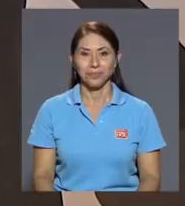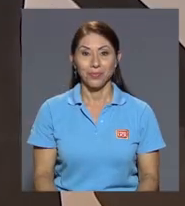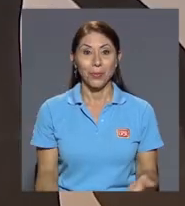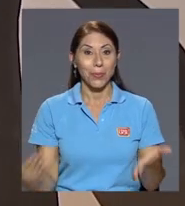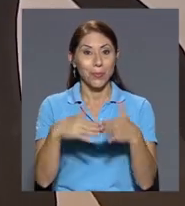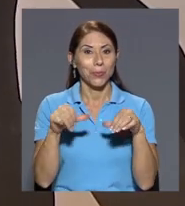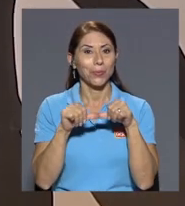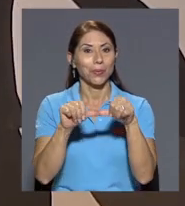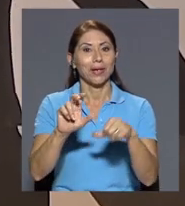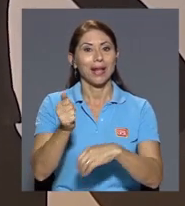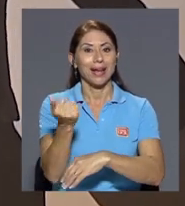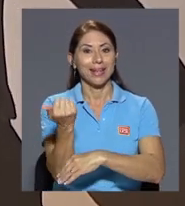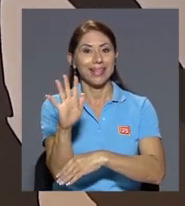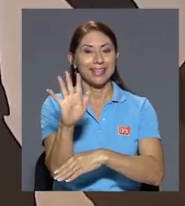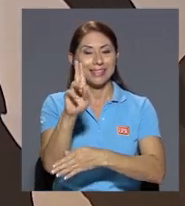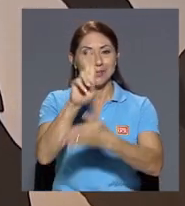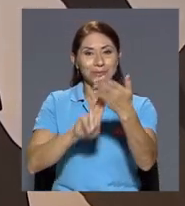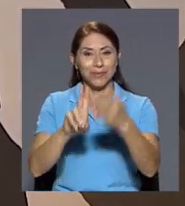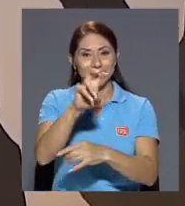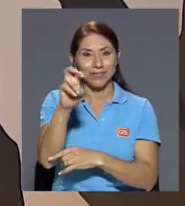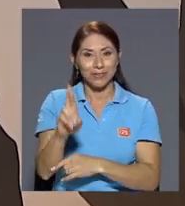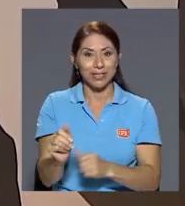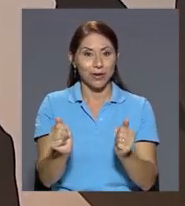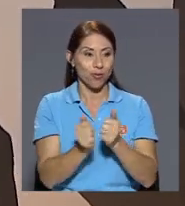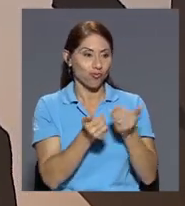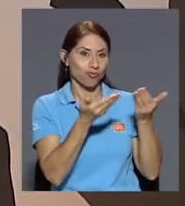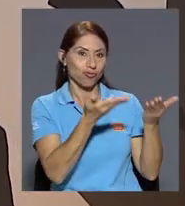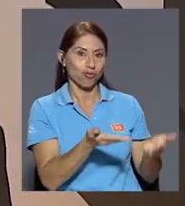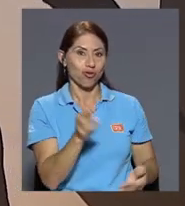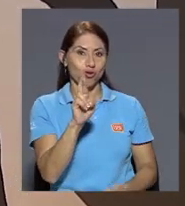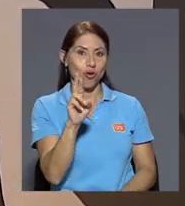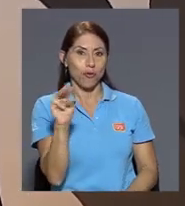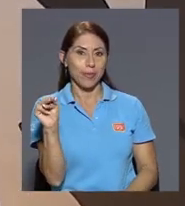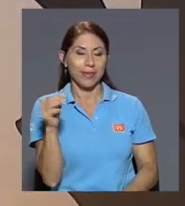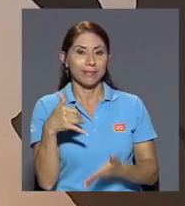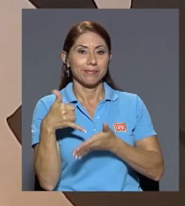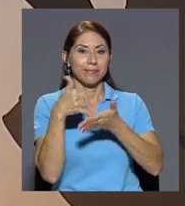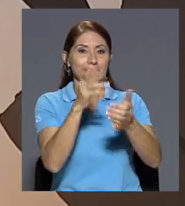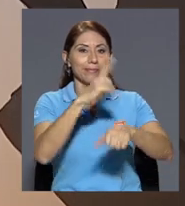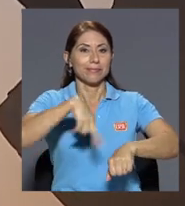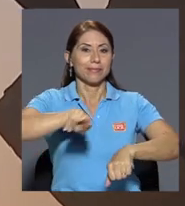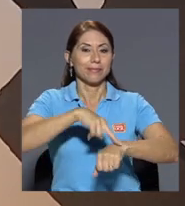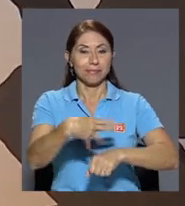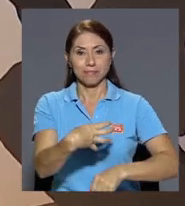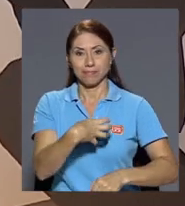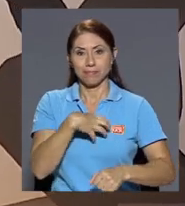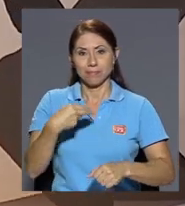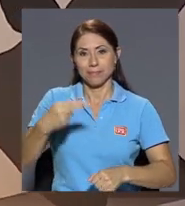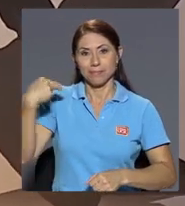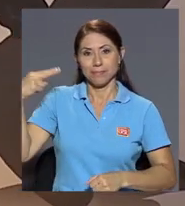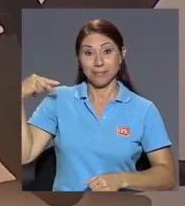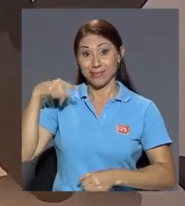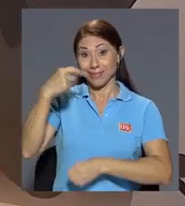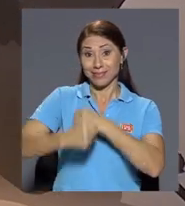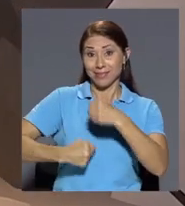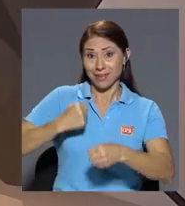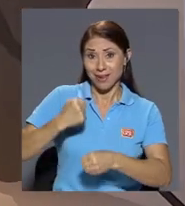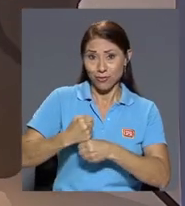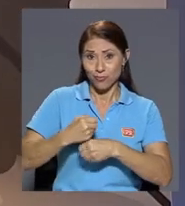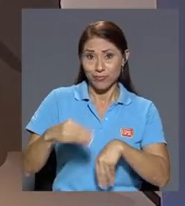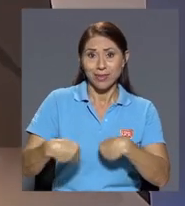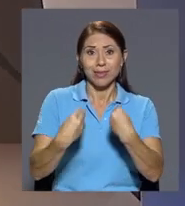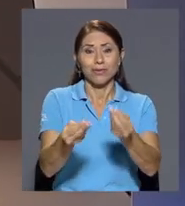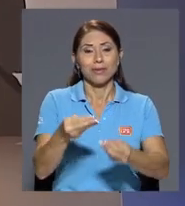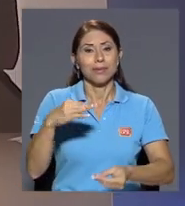Regresamos a Canal 15 Universidad de Costa Rica con Rodolfo Mejías Premio Nacional del Patrimonio Histórico este año casualmente del